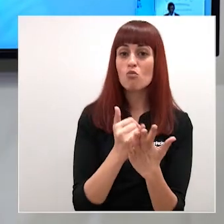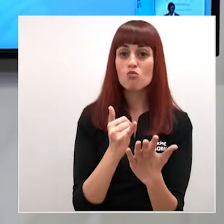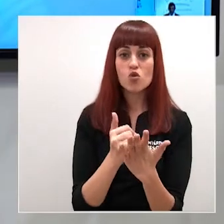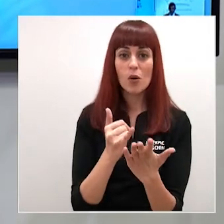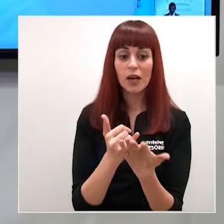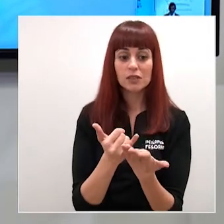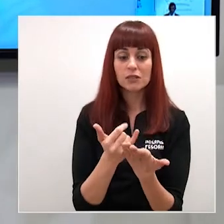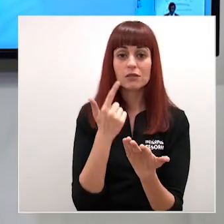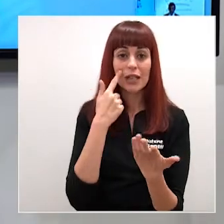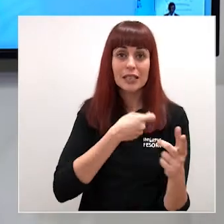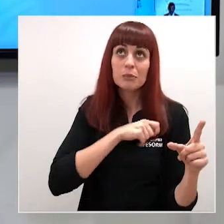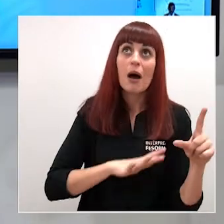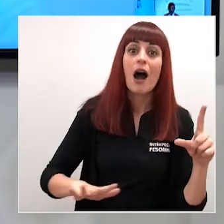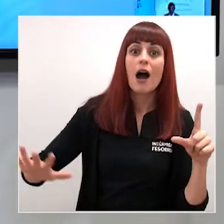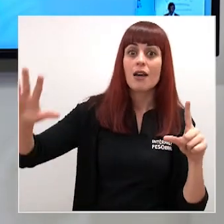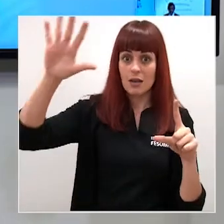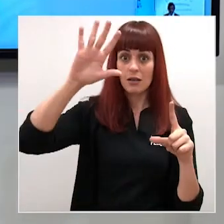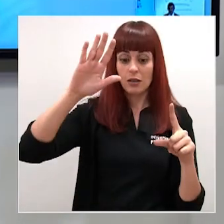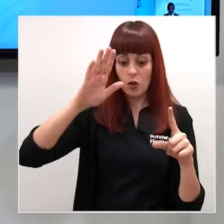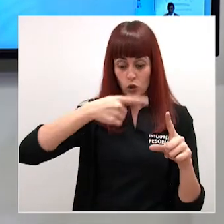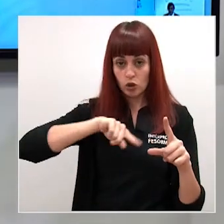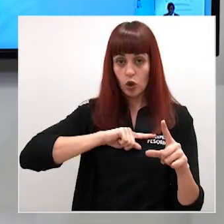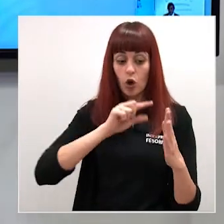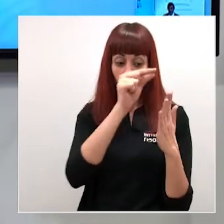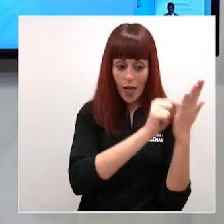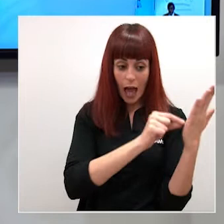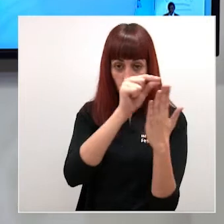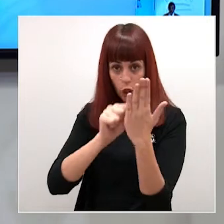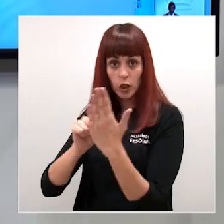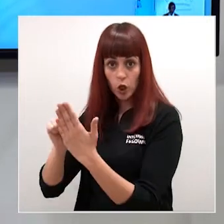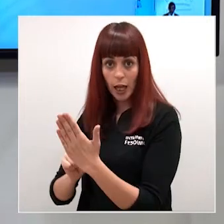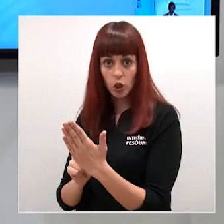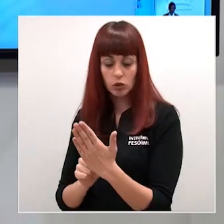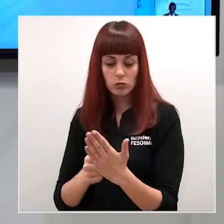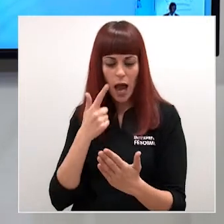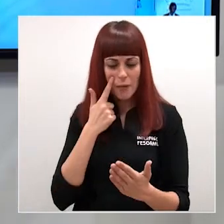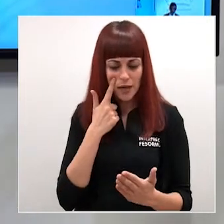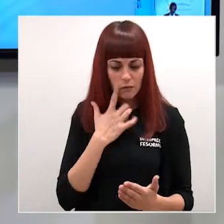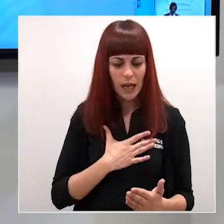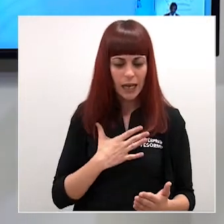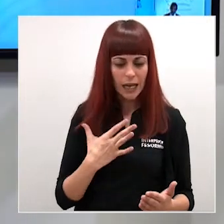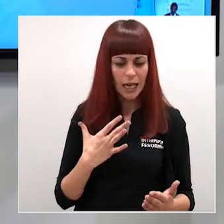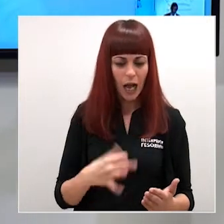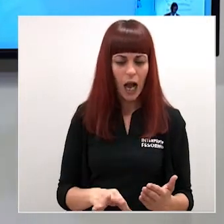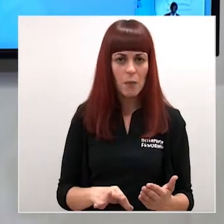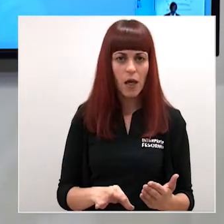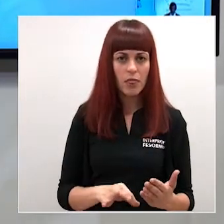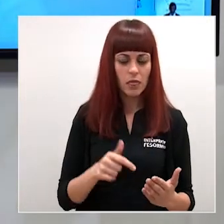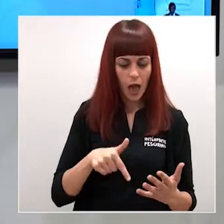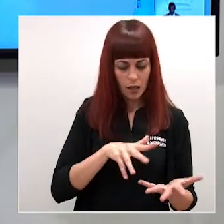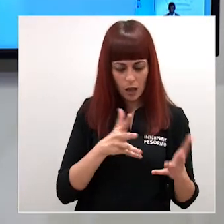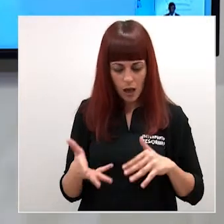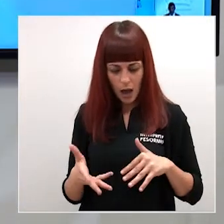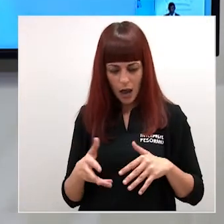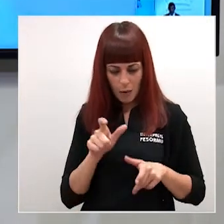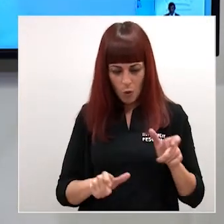de todo el Estado español y que luego nosotros con los datos que tenemos con los datos que tenemos seamos capaces de inferir también cosas referidas a nuestra población en